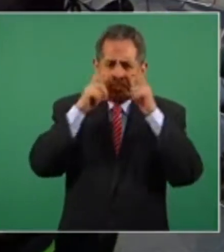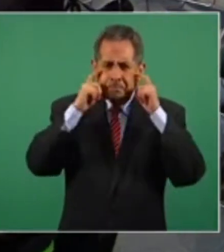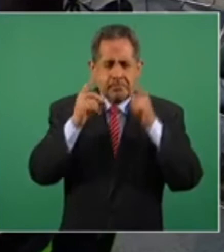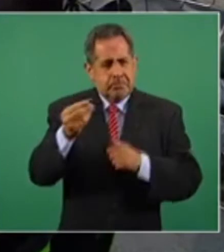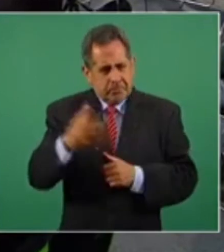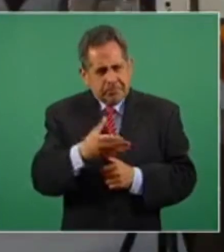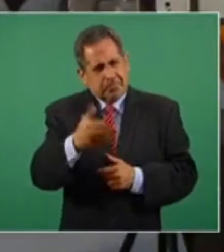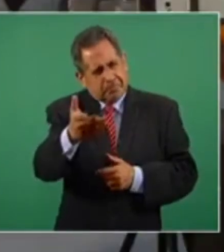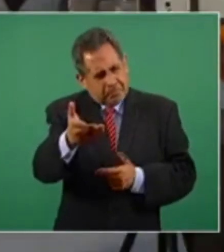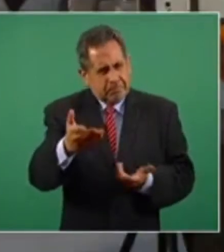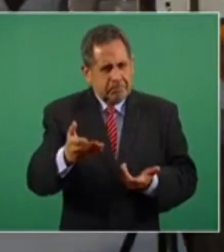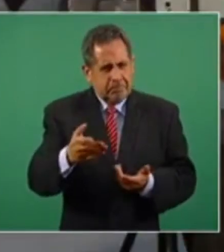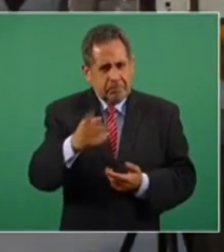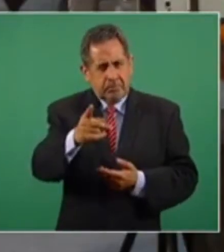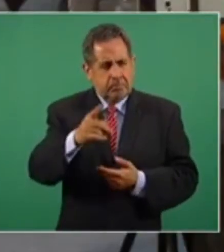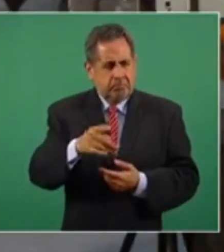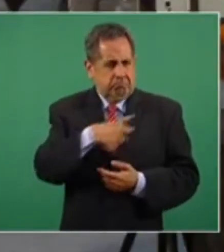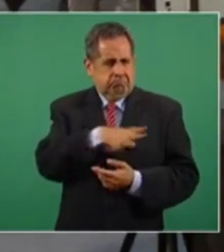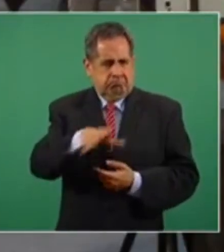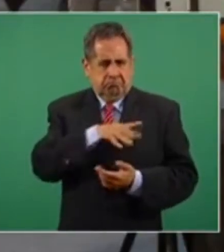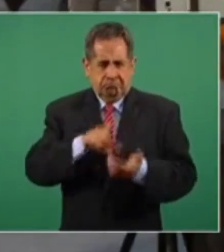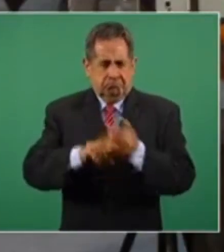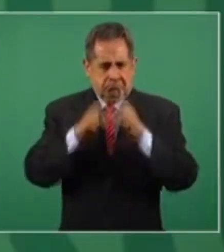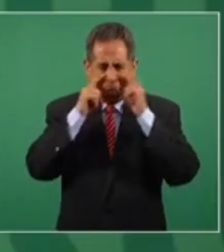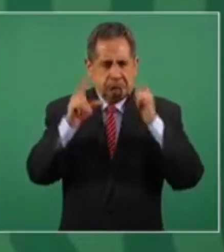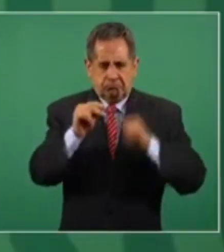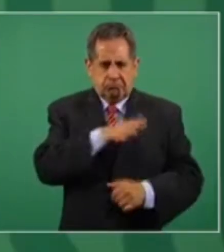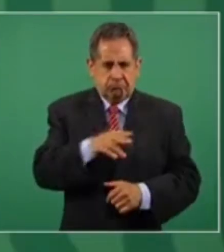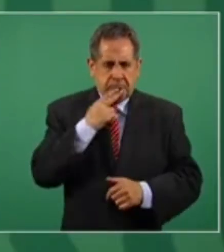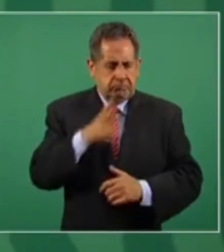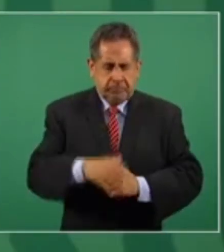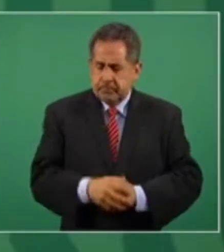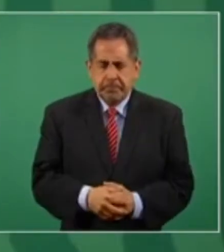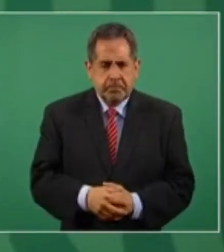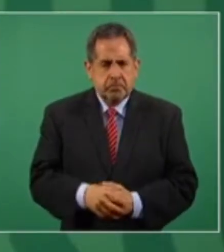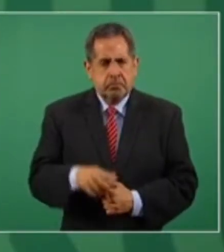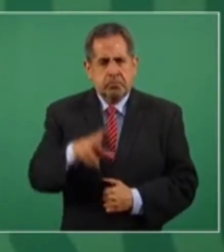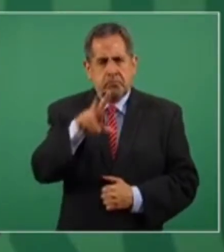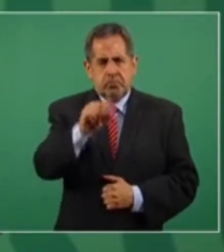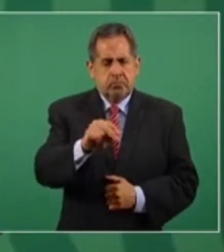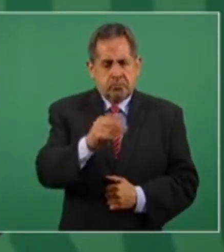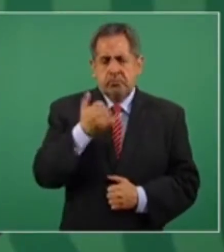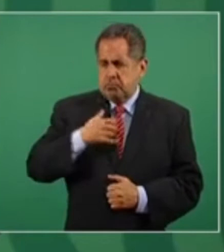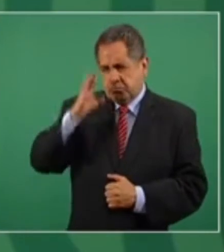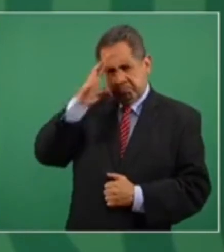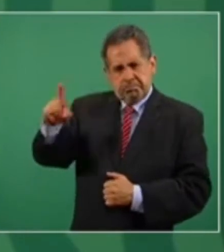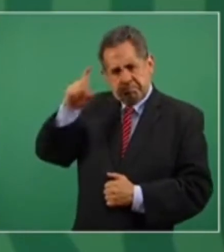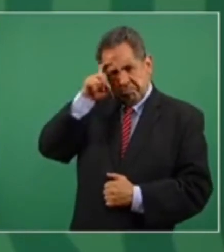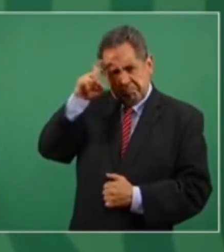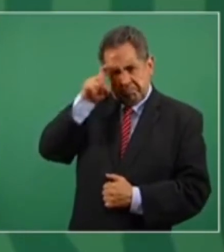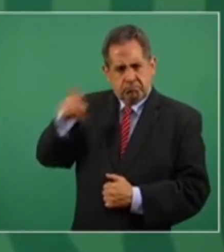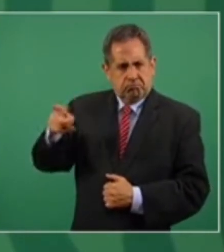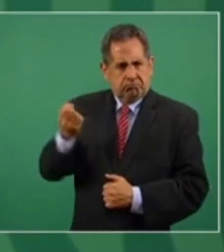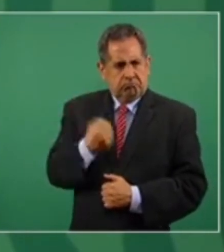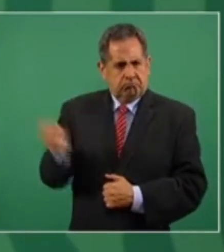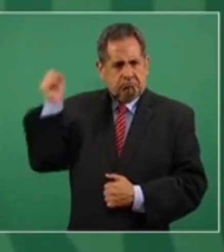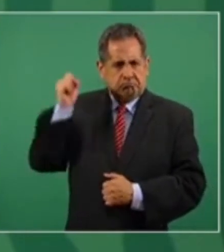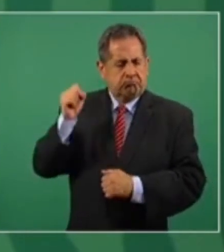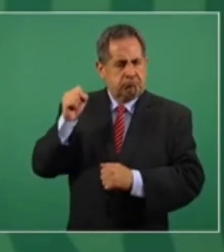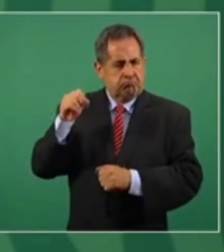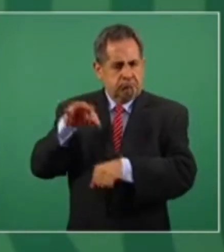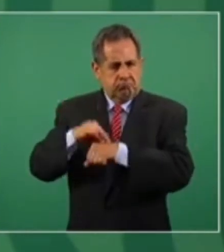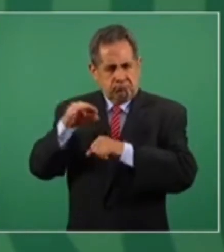aún así usted no lo va a usar. No, no, y respeto mucho al doctor Gatell y es un muy buen